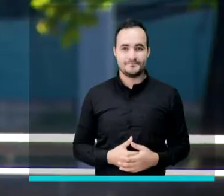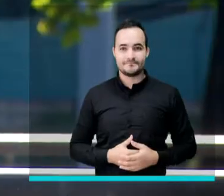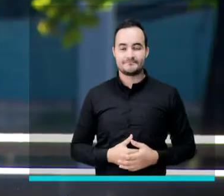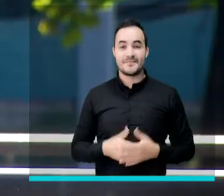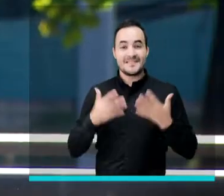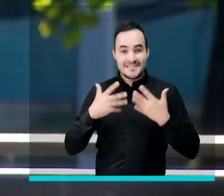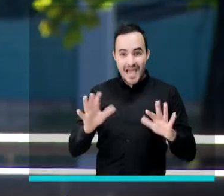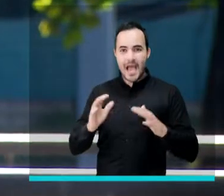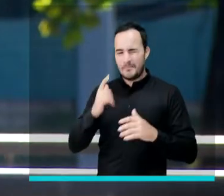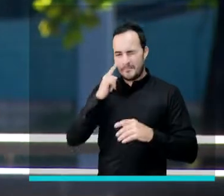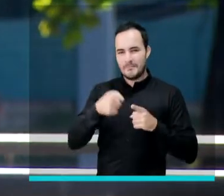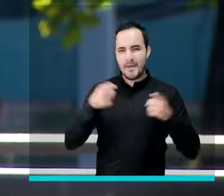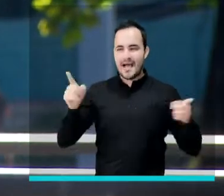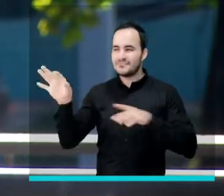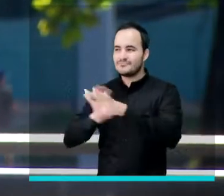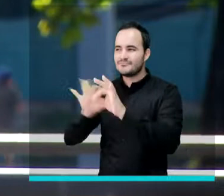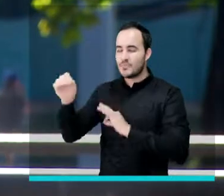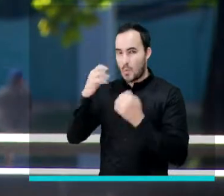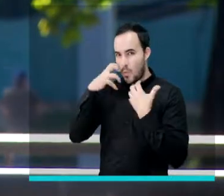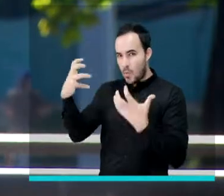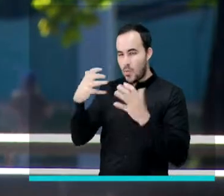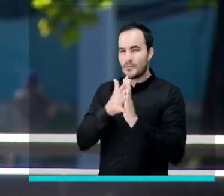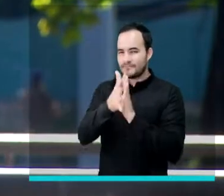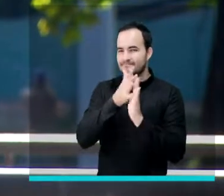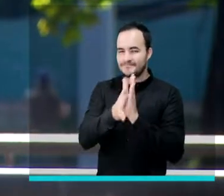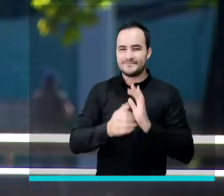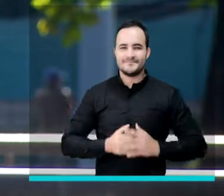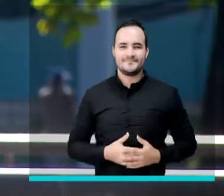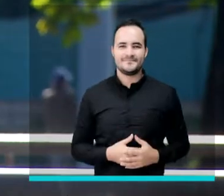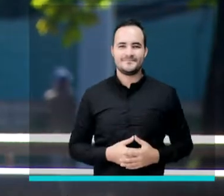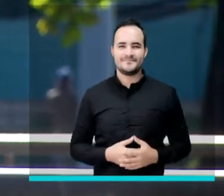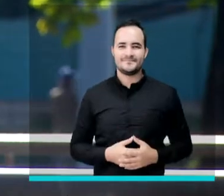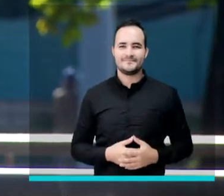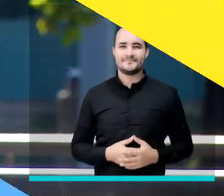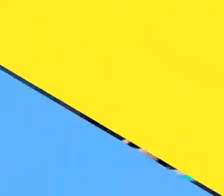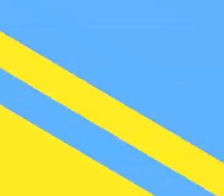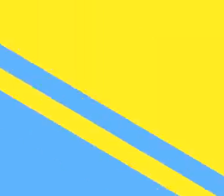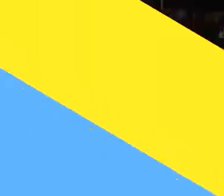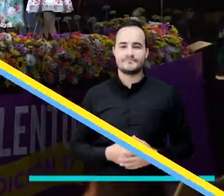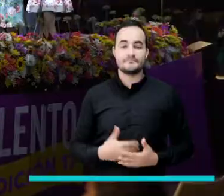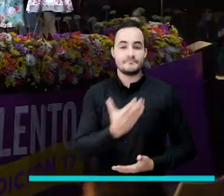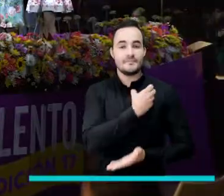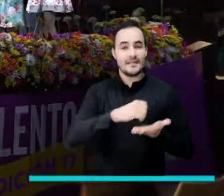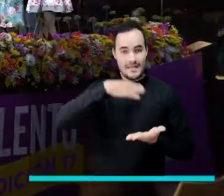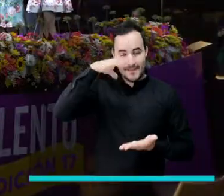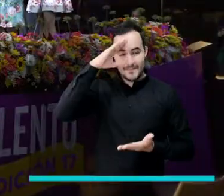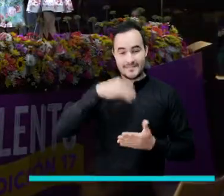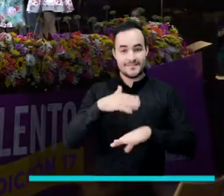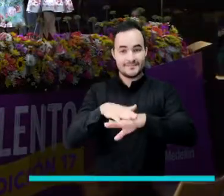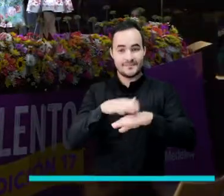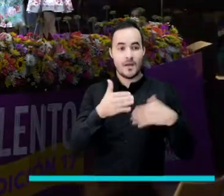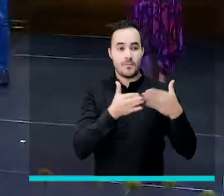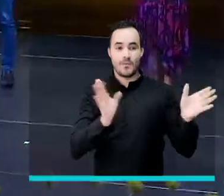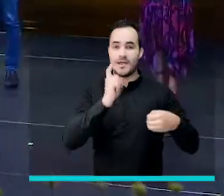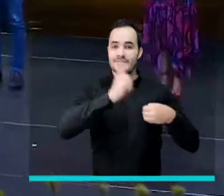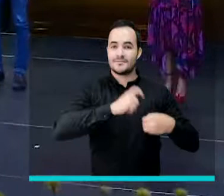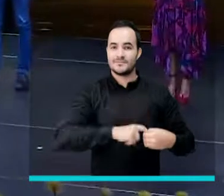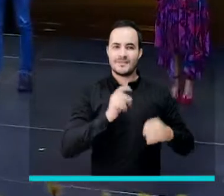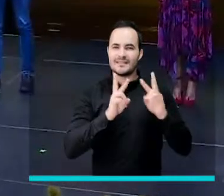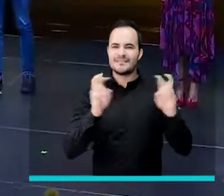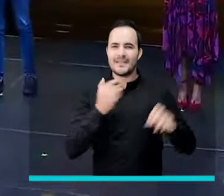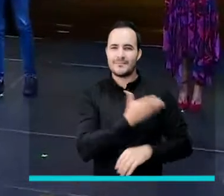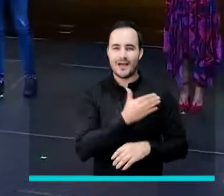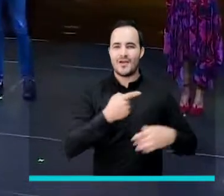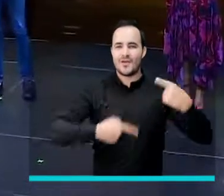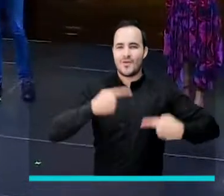Es tiempo de conocer otros hechos, datos y cifras destacadas de la semana. La Alcaldía de Medellín abrió inscripciones para